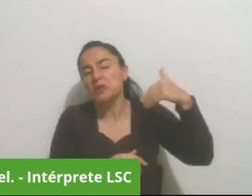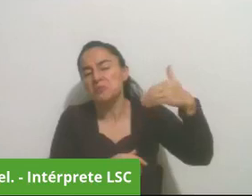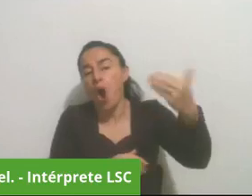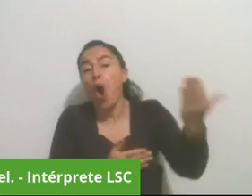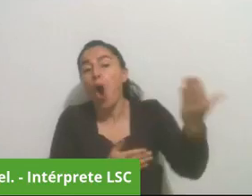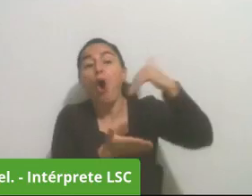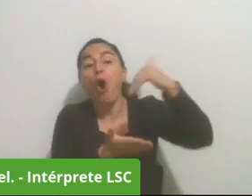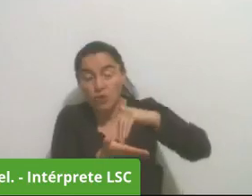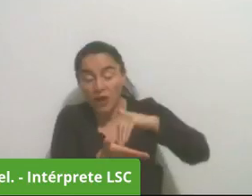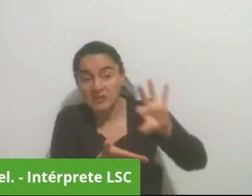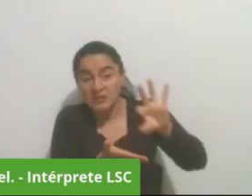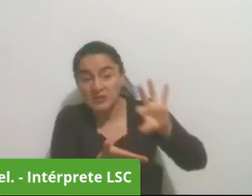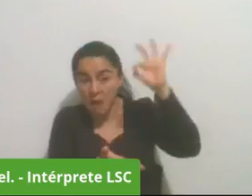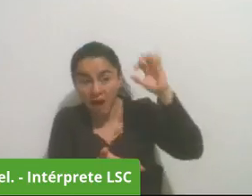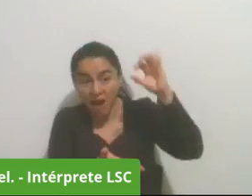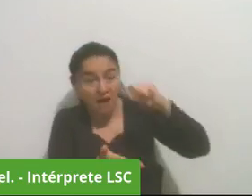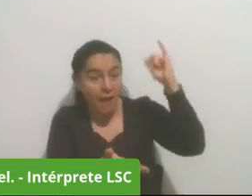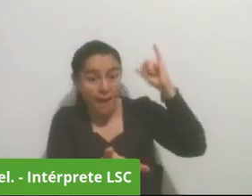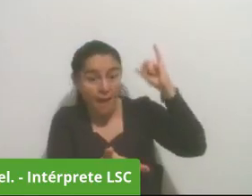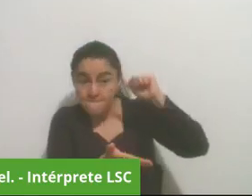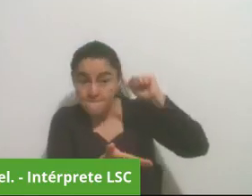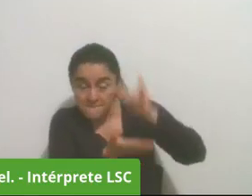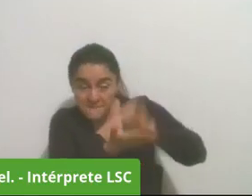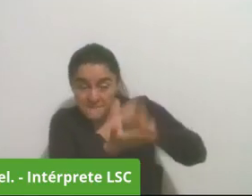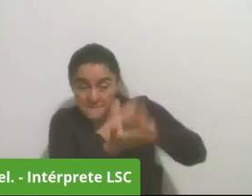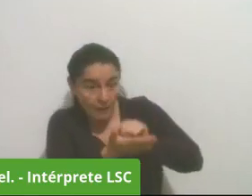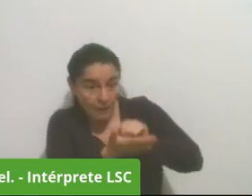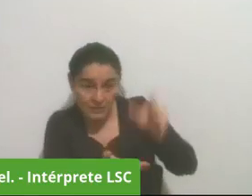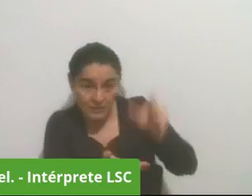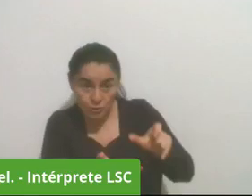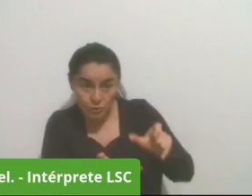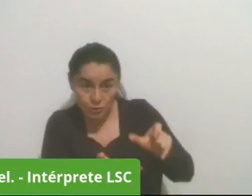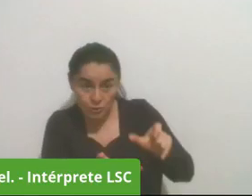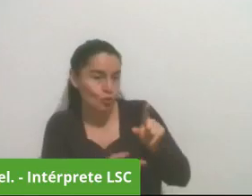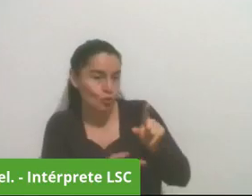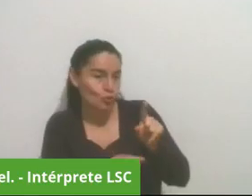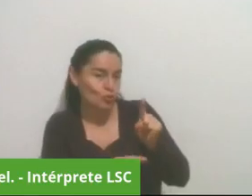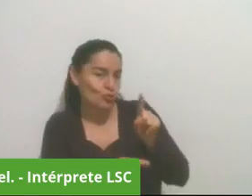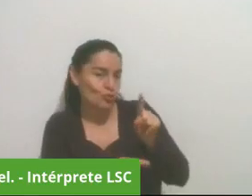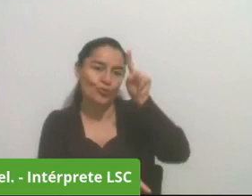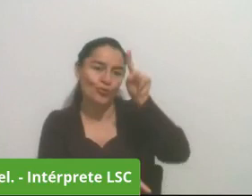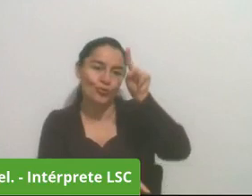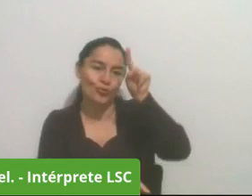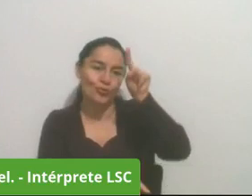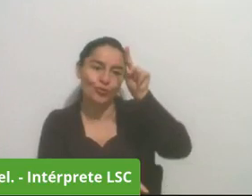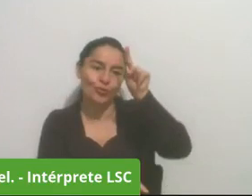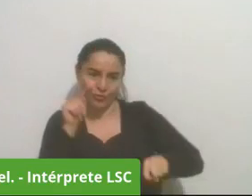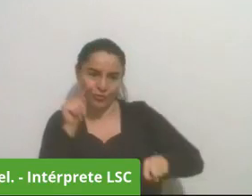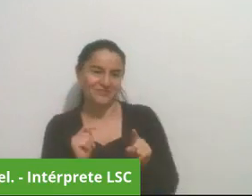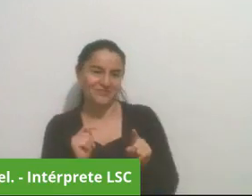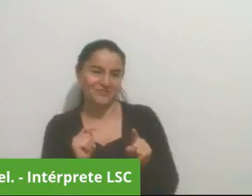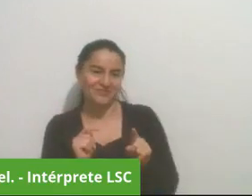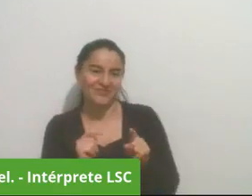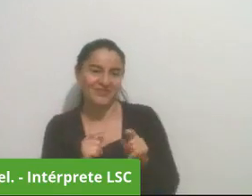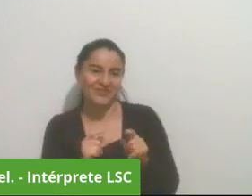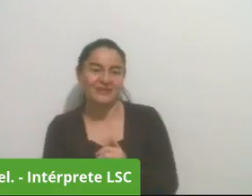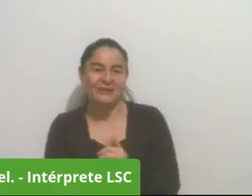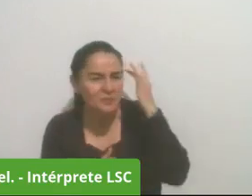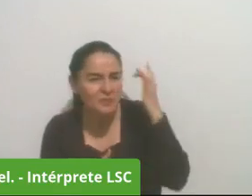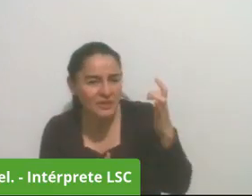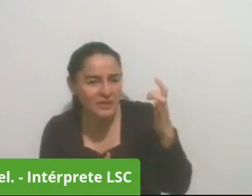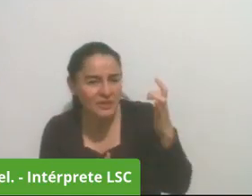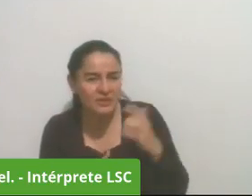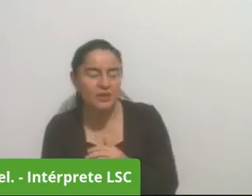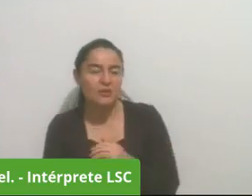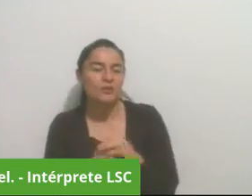alcaldías y no puede haber reelección en el caso de la presidencia básicamente porque estos son órganos públicos